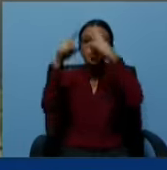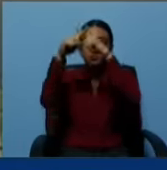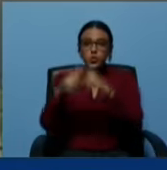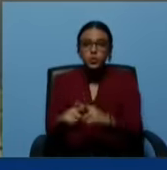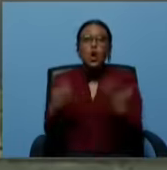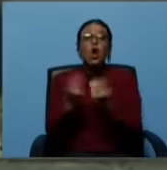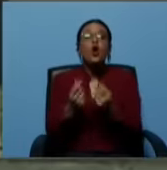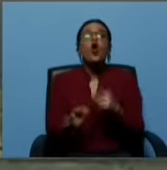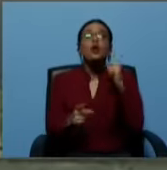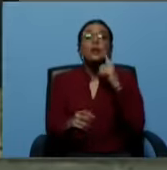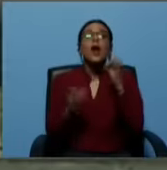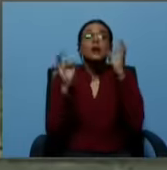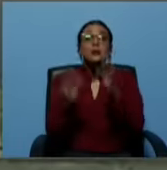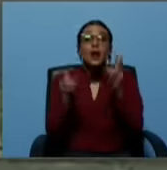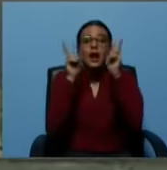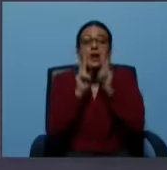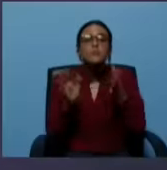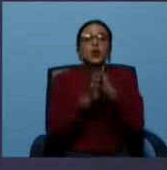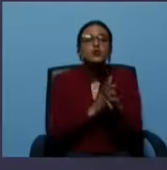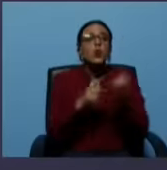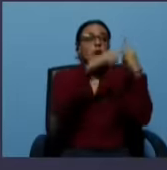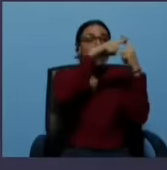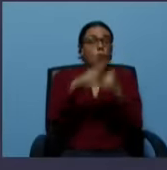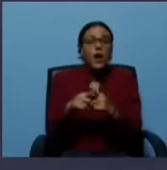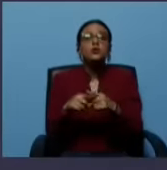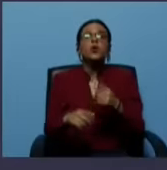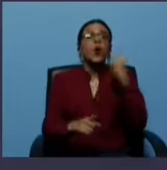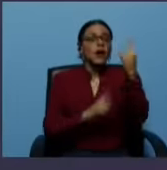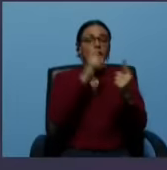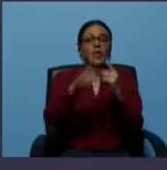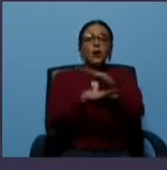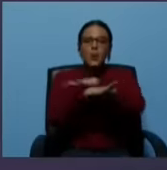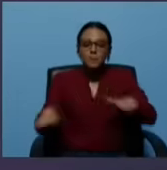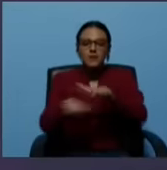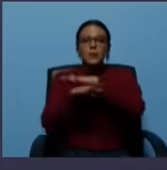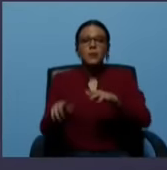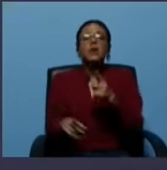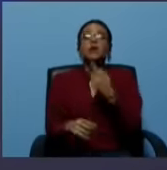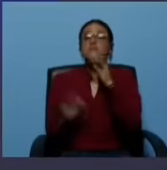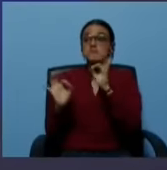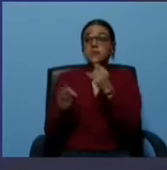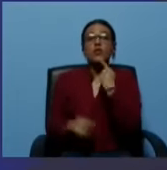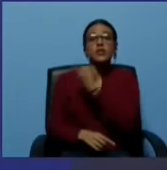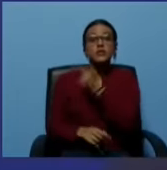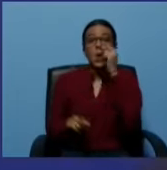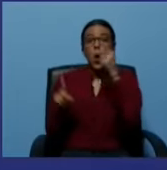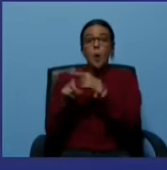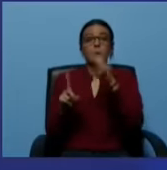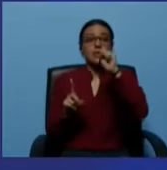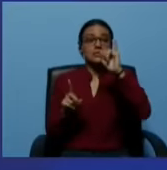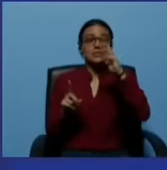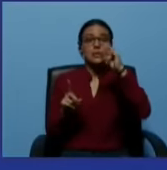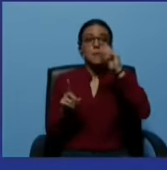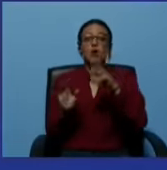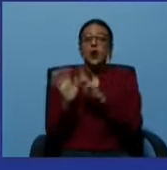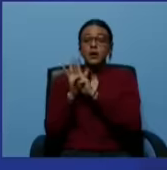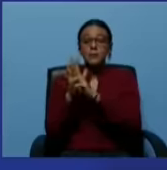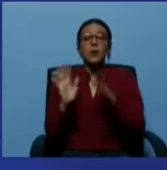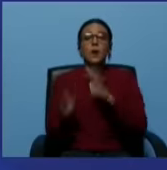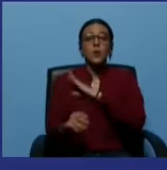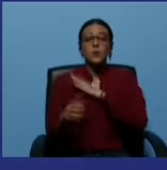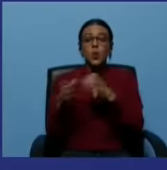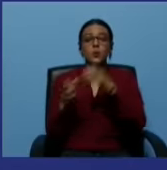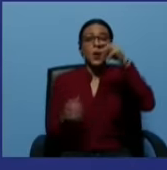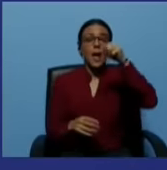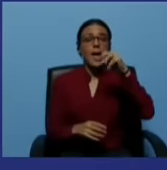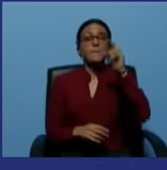tabulación mesa por mesa que dan... Es lo que dice a esta hora Simón Calzadilla, representante de MPB